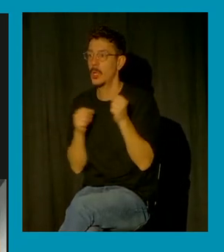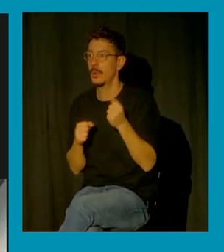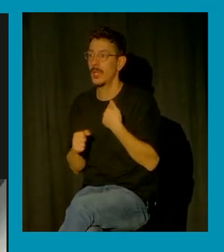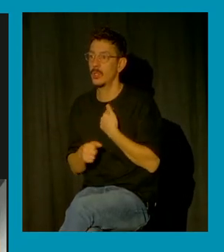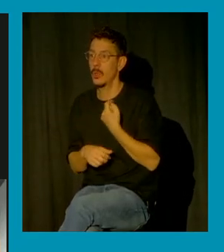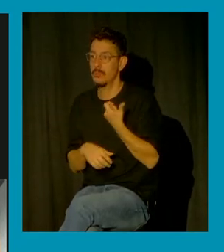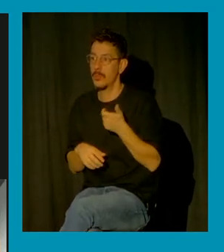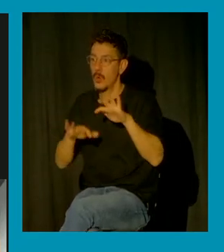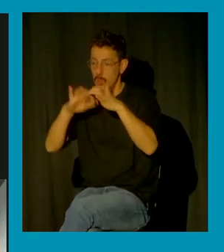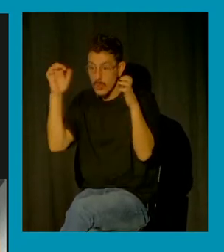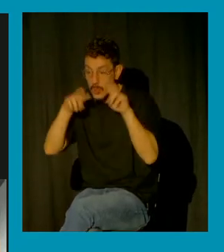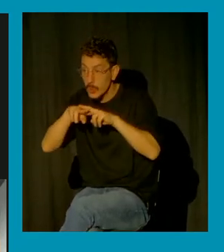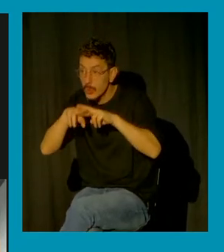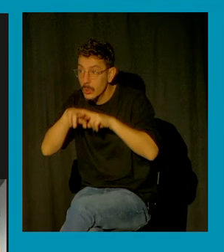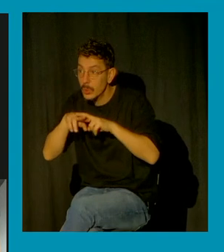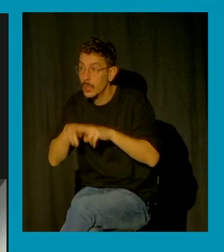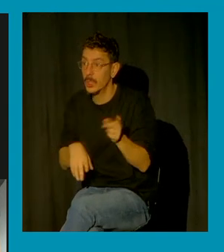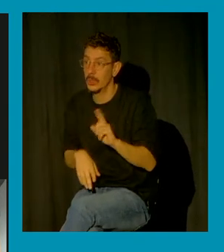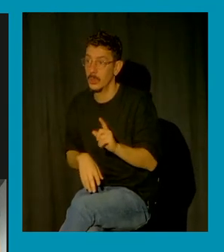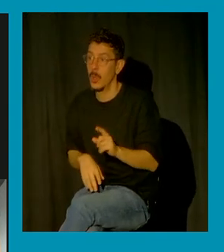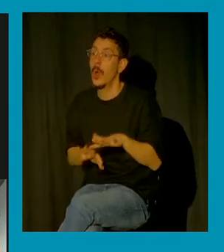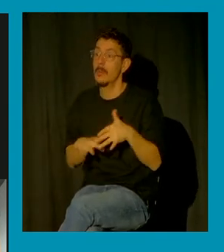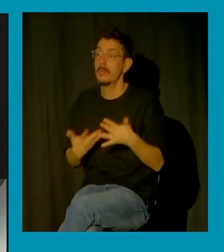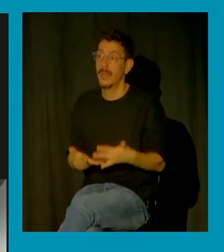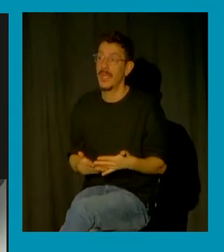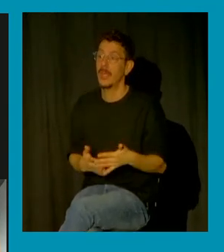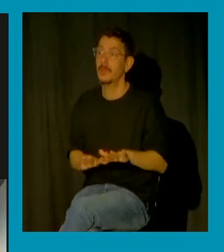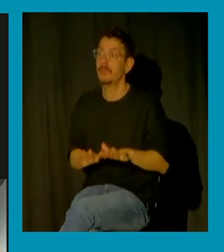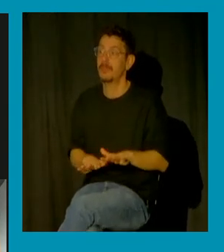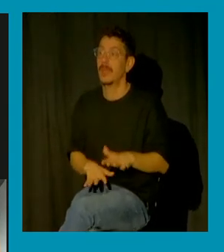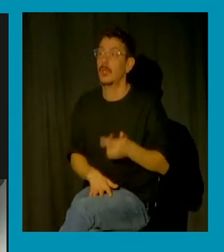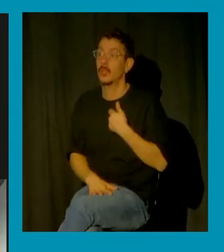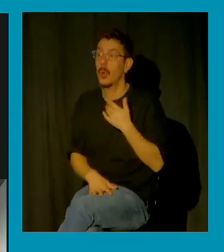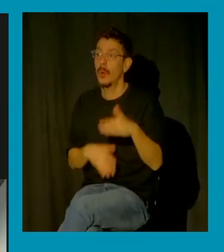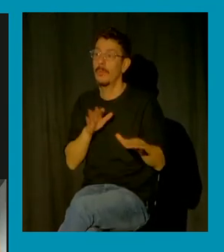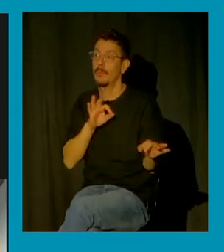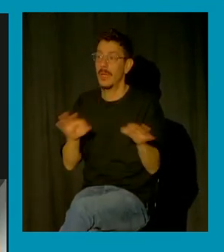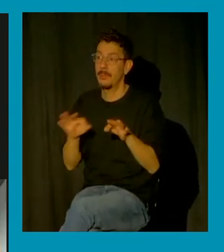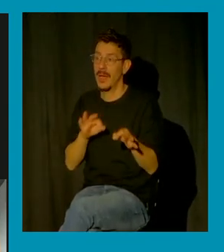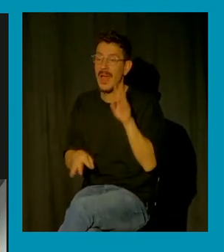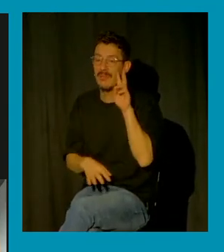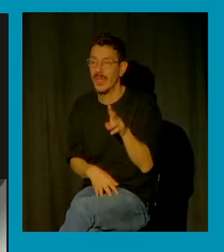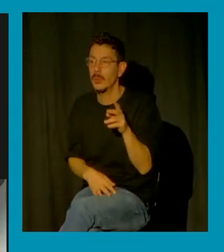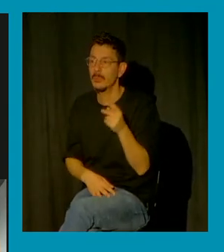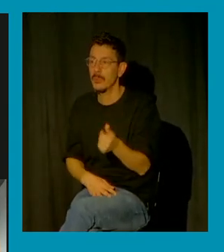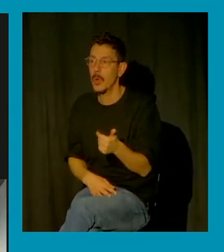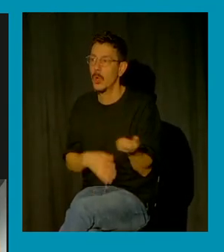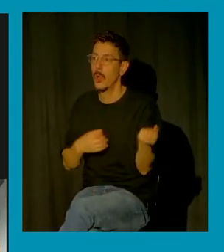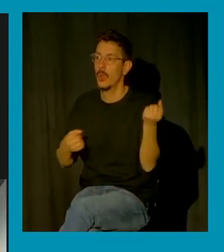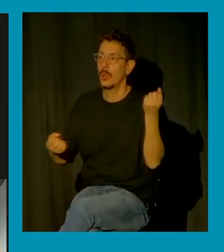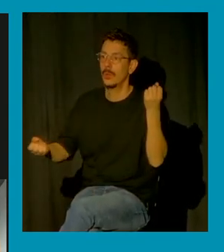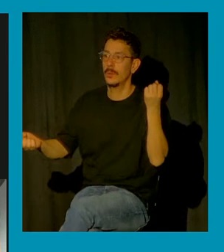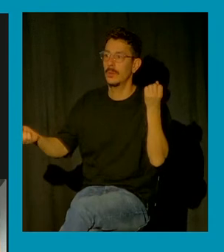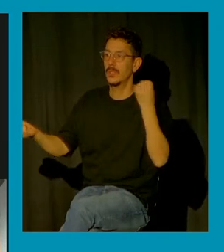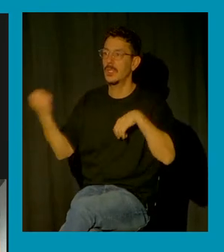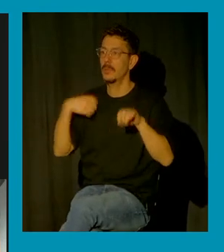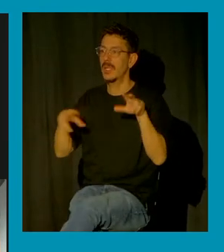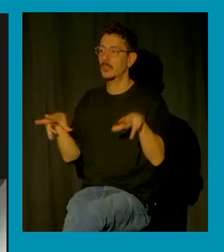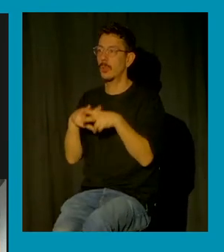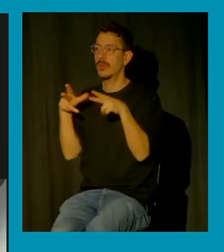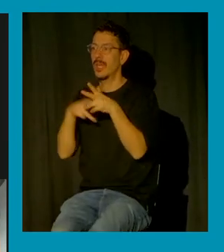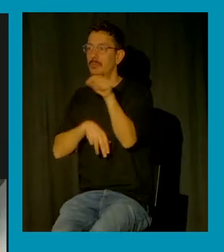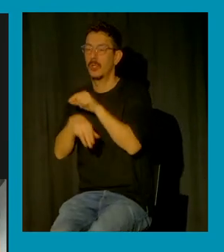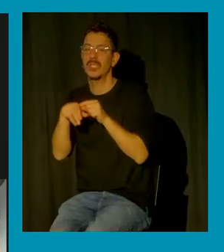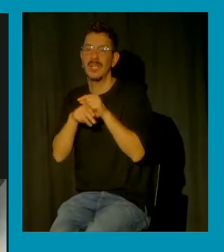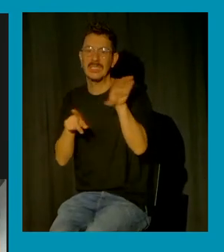sexual que las compañeras tuvieron que padecer sino que voy a ver cuáles fueron las dinámicas sociales políticas y culturales que cruzaron en un